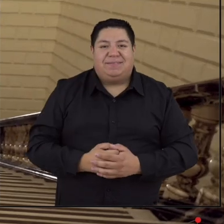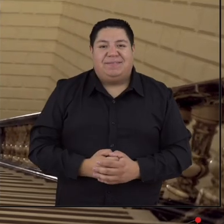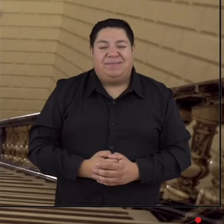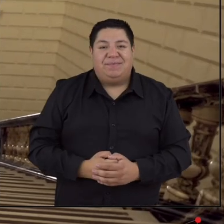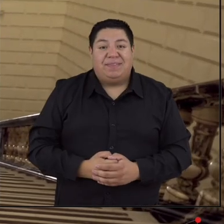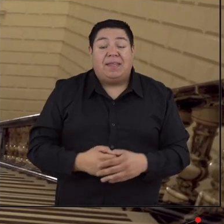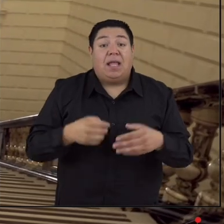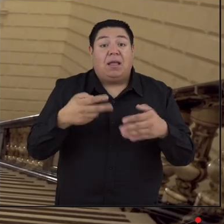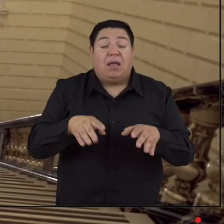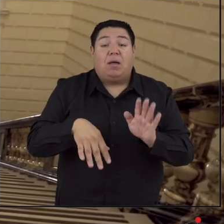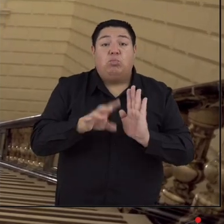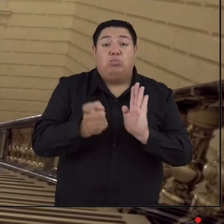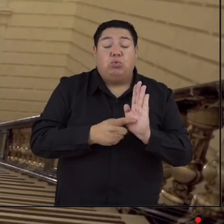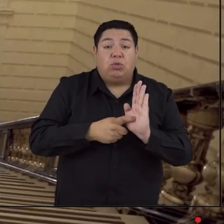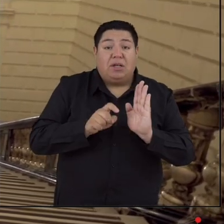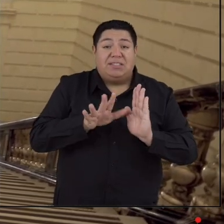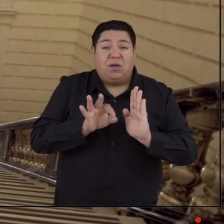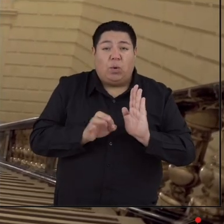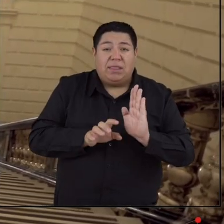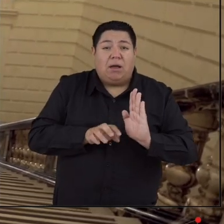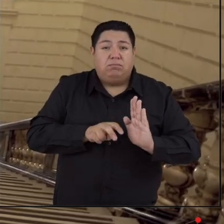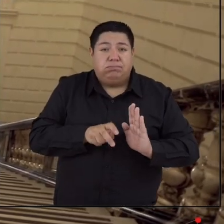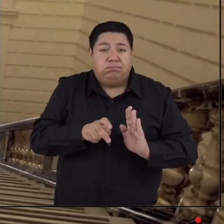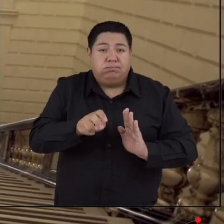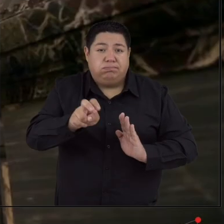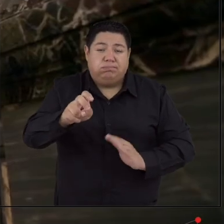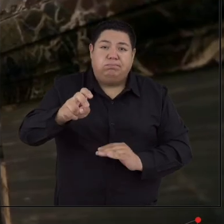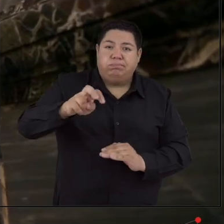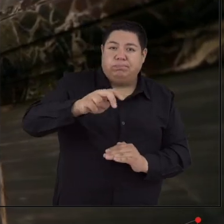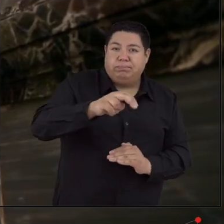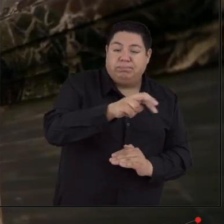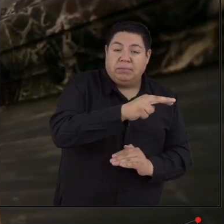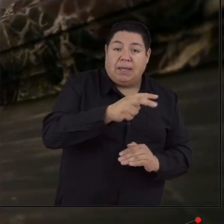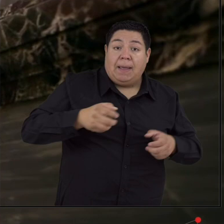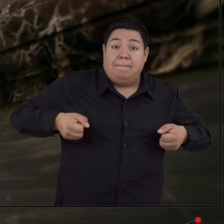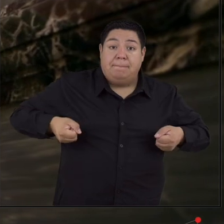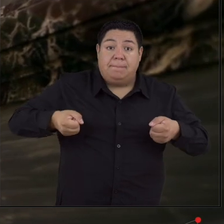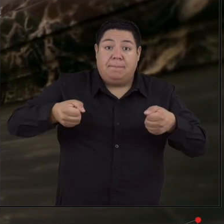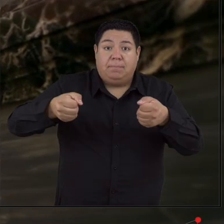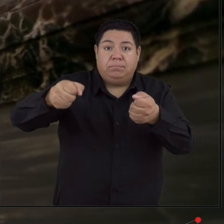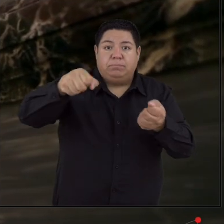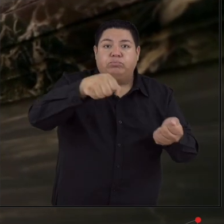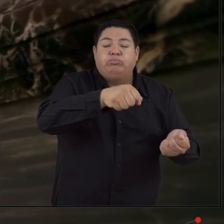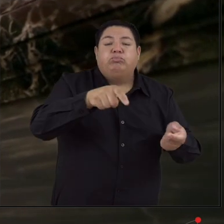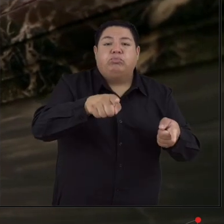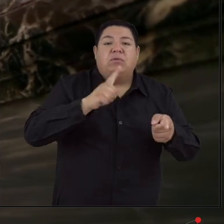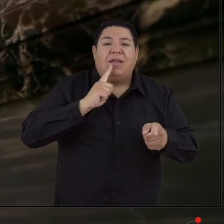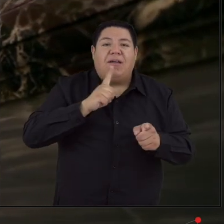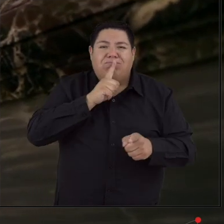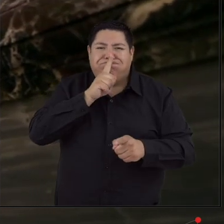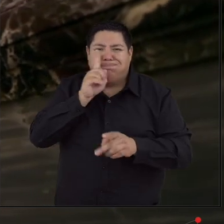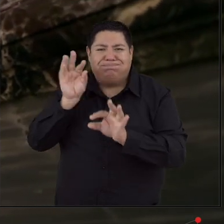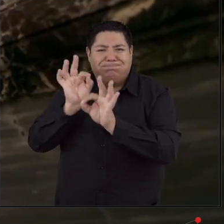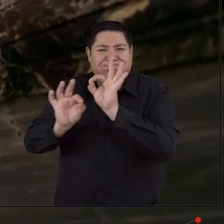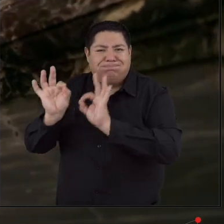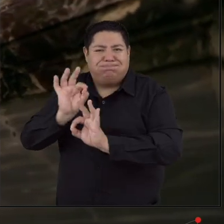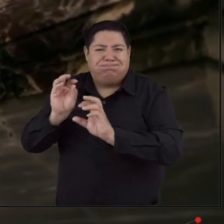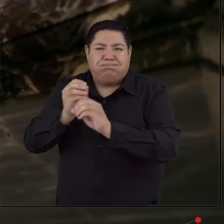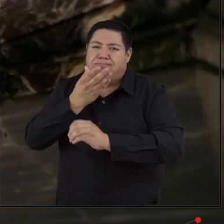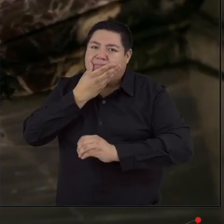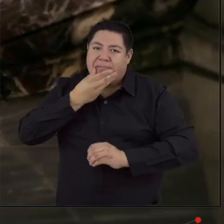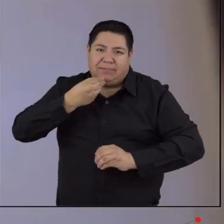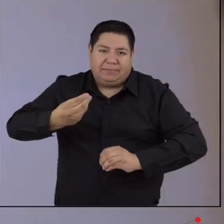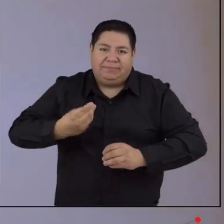Son más de 50 escalones divididos en dos tramos, cuyos pasamanos están sobre columnas bellamente esculpidas.